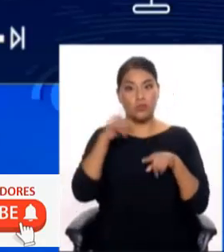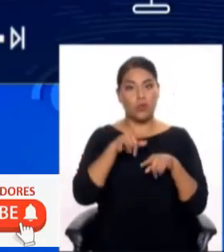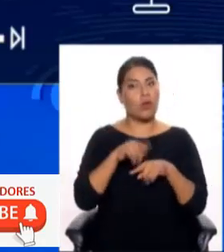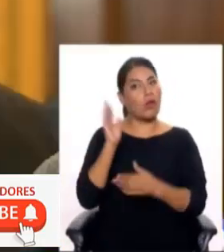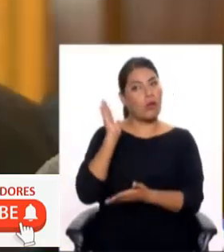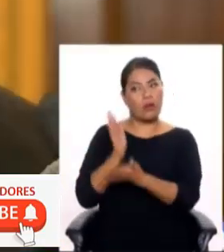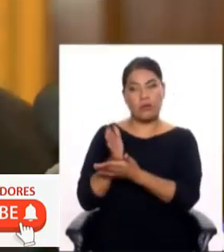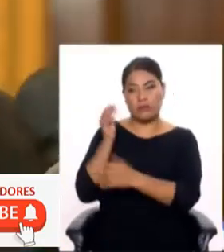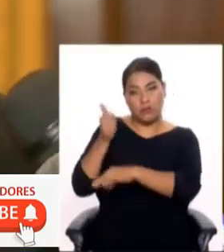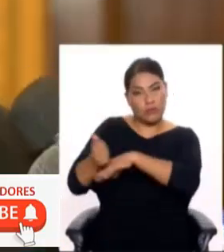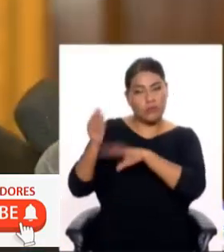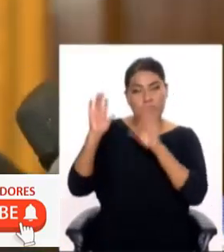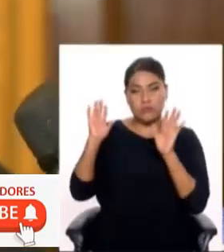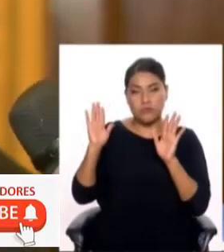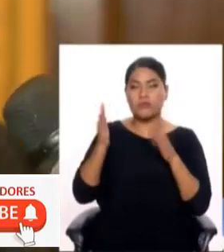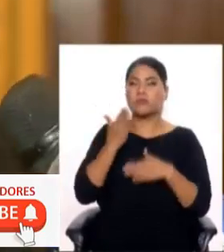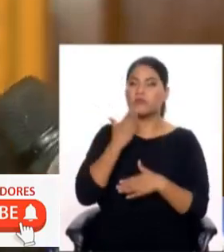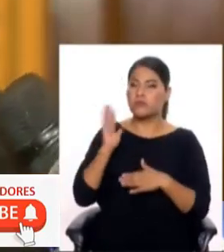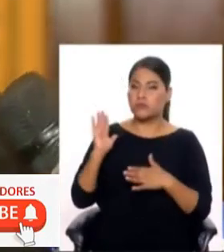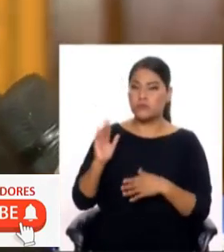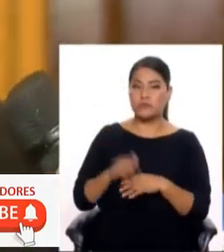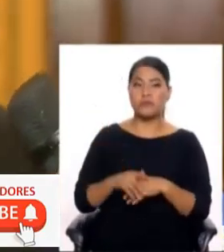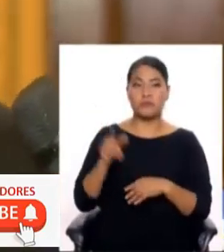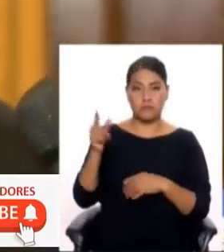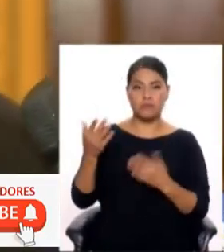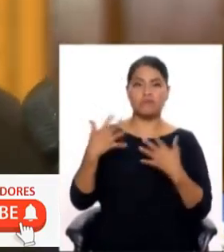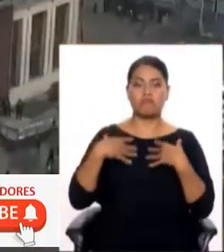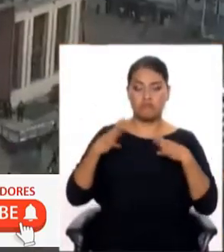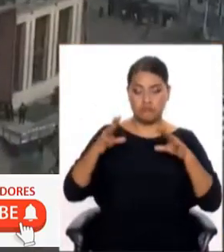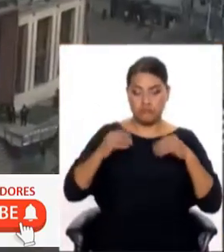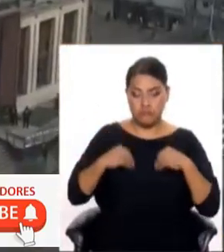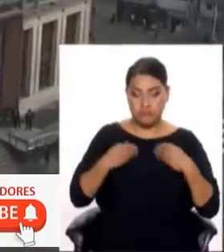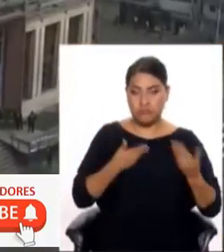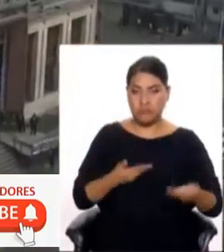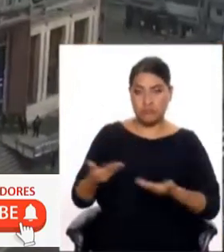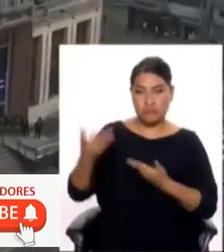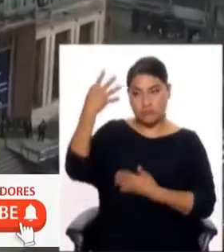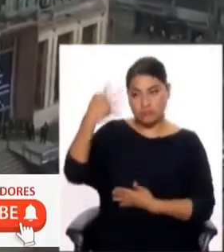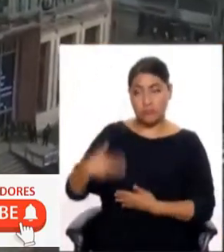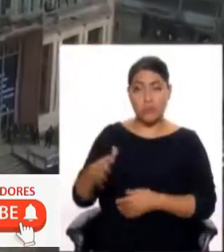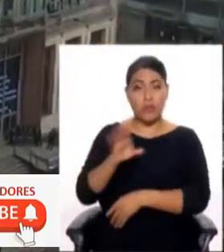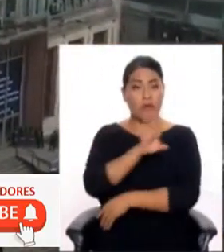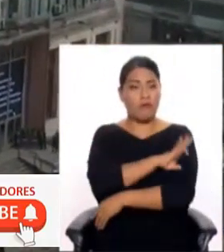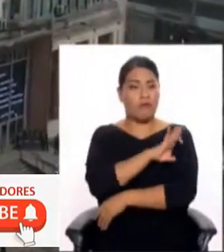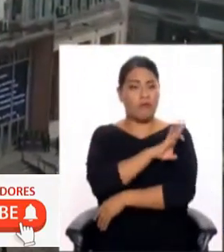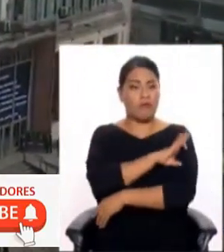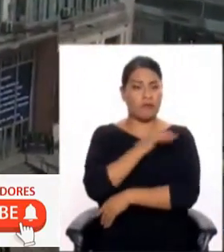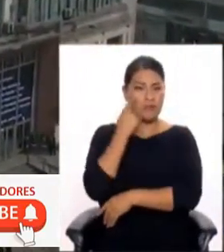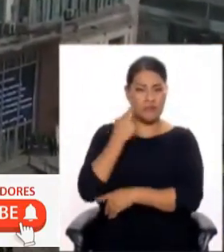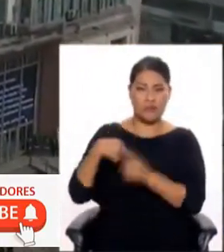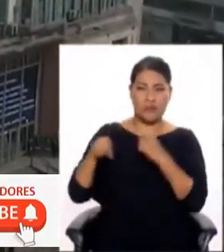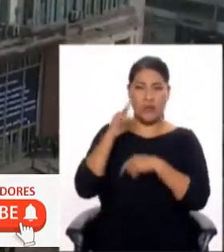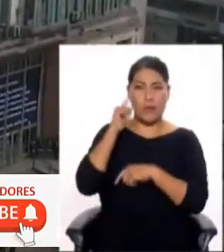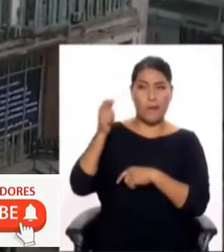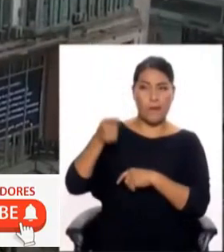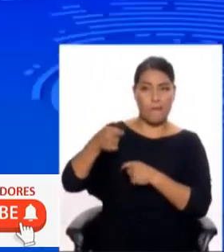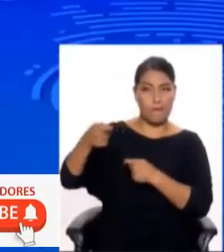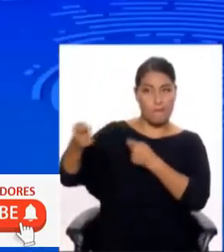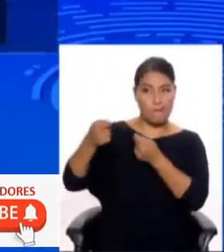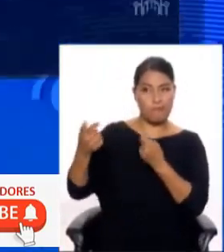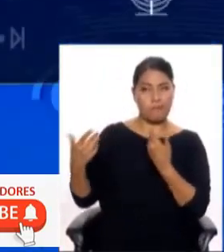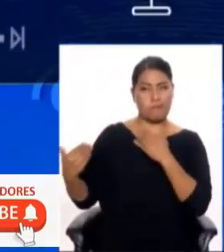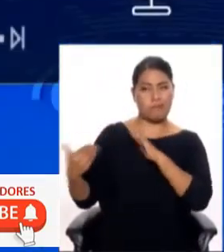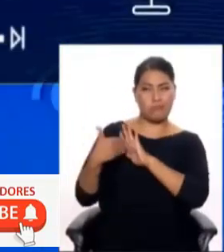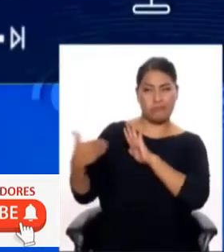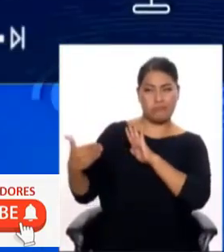peso de la ley caiga sobre él. El legislador dijo que se llenará las investigaciones y acusó a la Fiscalía de actuar en componenda con el gobierno para atacarlo.